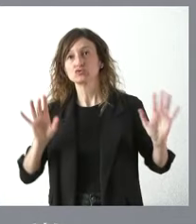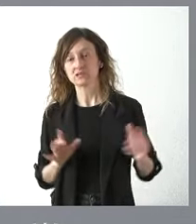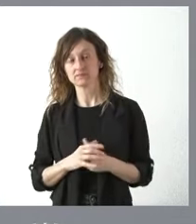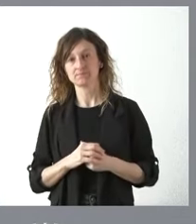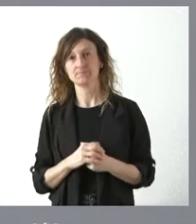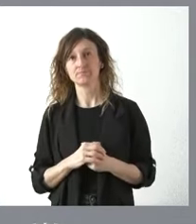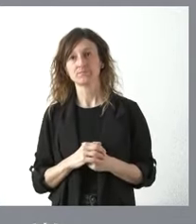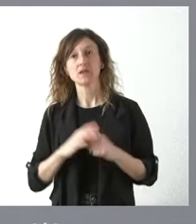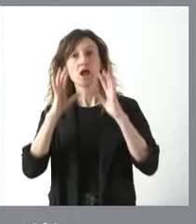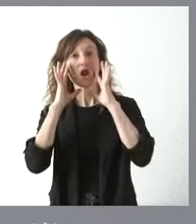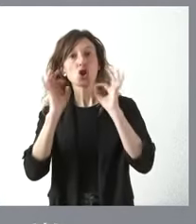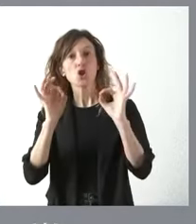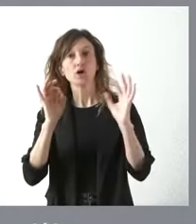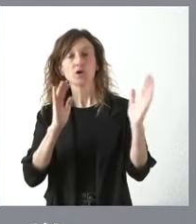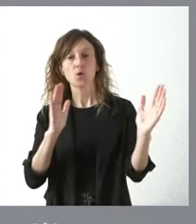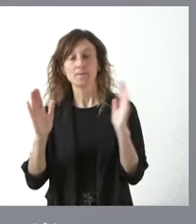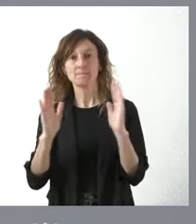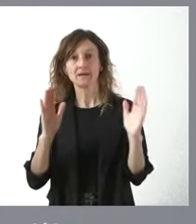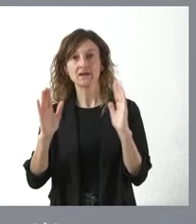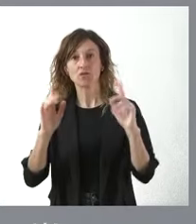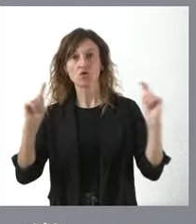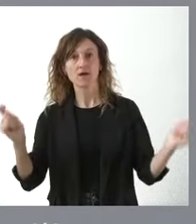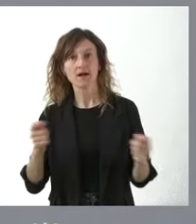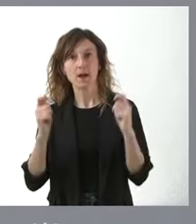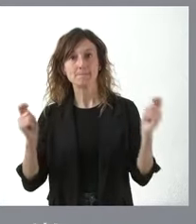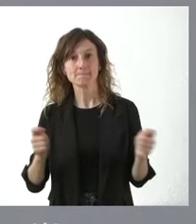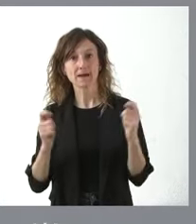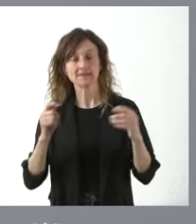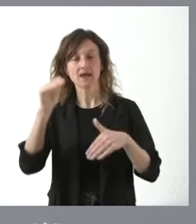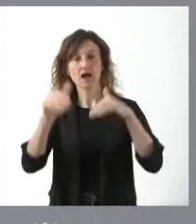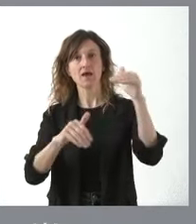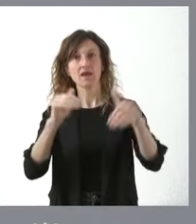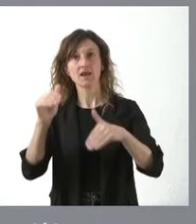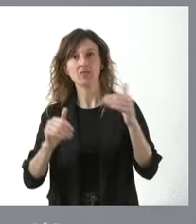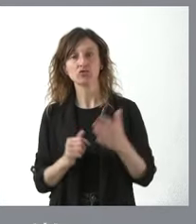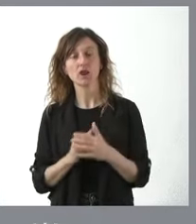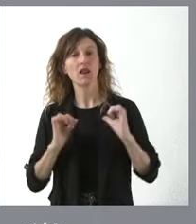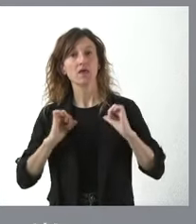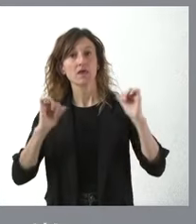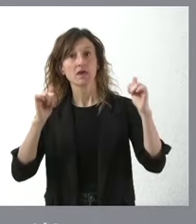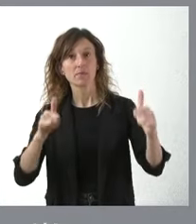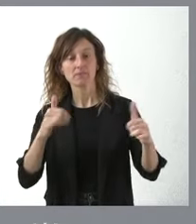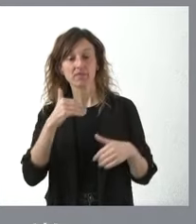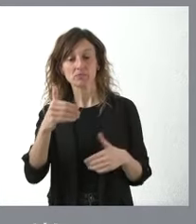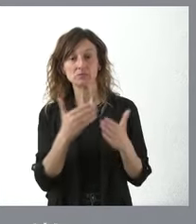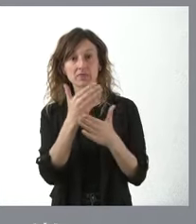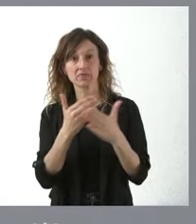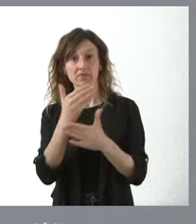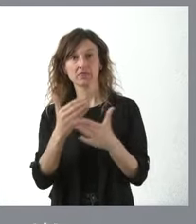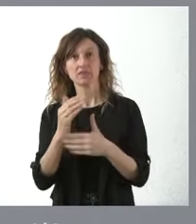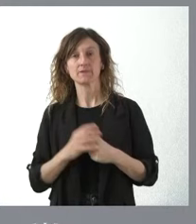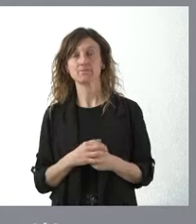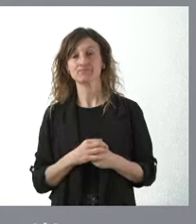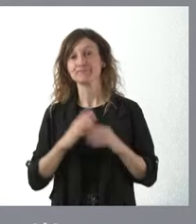porque lógicamente durante el periodo y especialmente de campaña y creo que la campaña electoral comienza en los próximos días pues